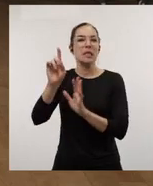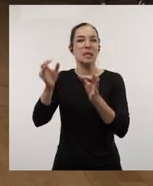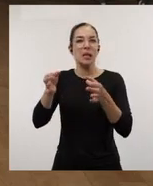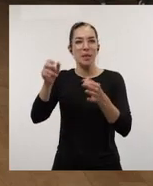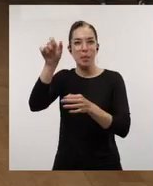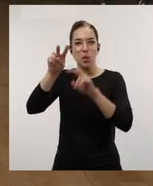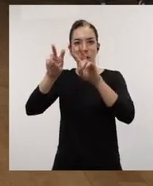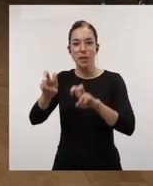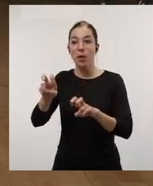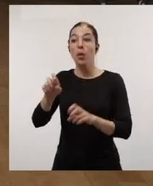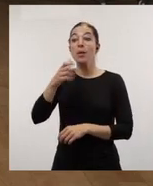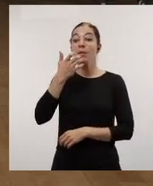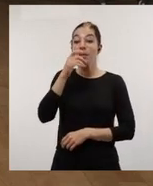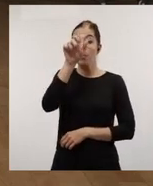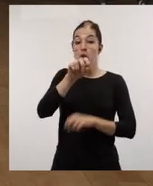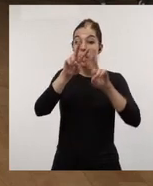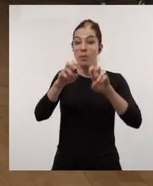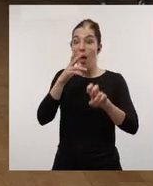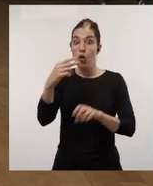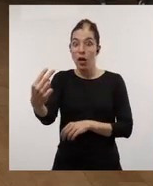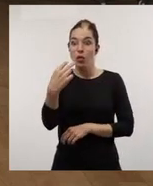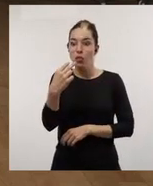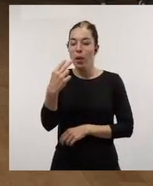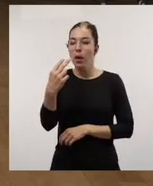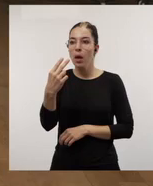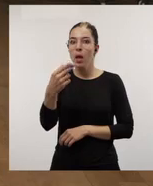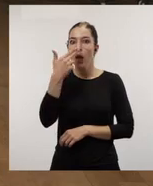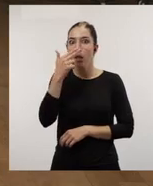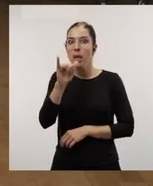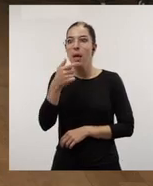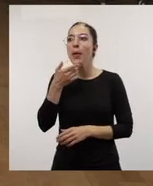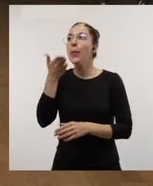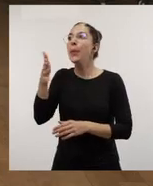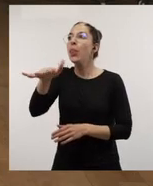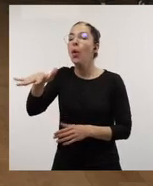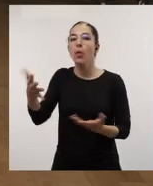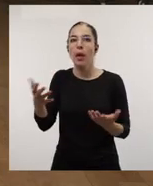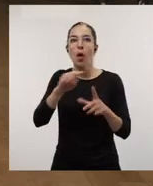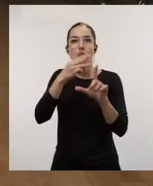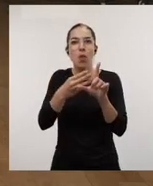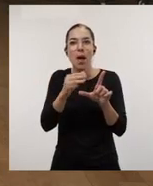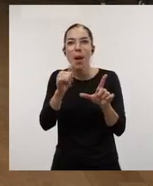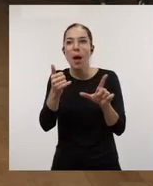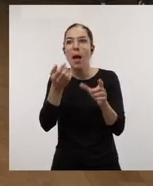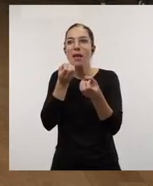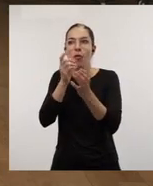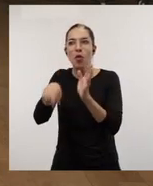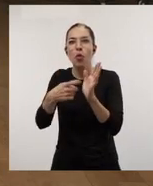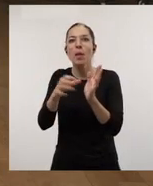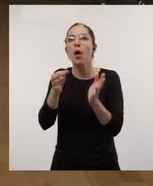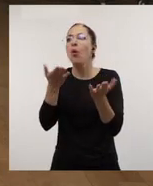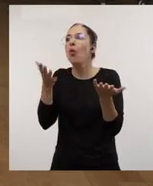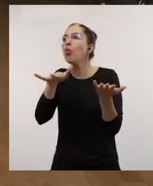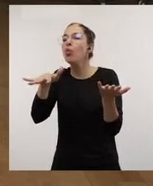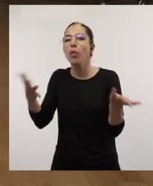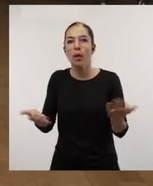el investigador y dónde deben dirigirse aquellos que nos están viendo ahora mismo y digan, yo estoy interesado? ¿Hay alguna web que aglutina toda esta información? ¿Dónde deben